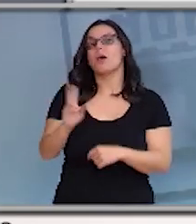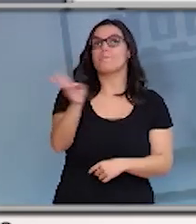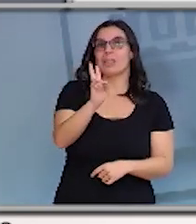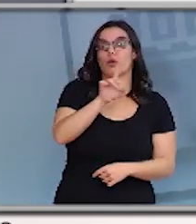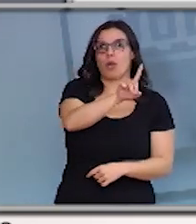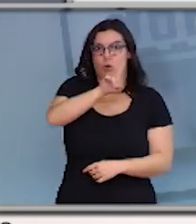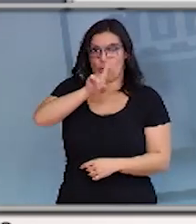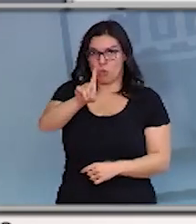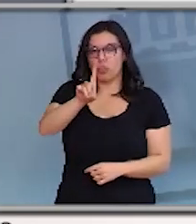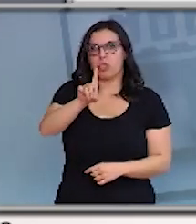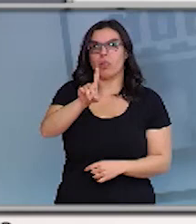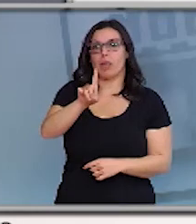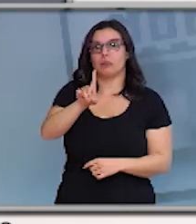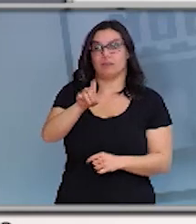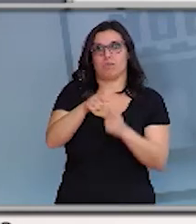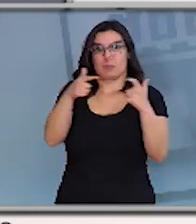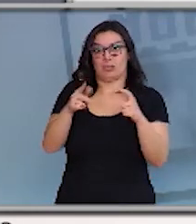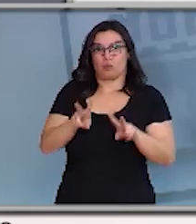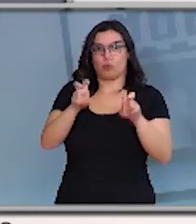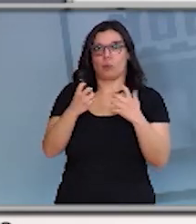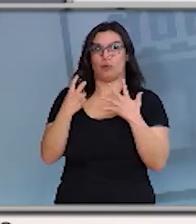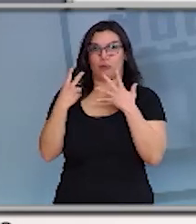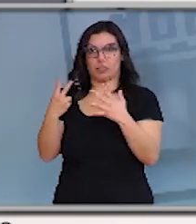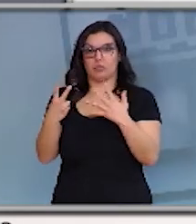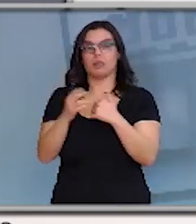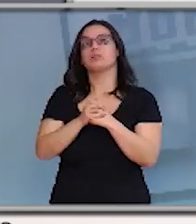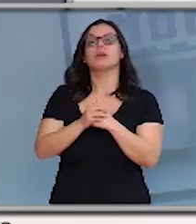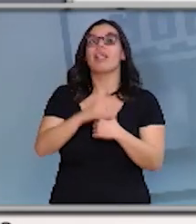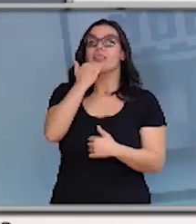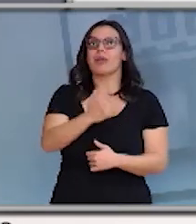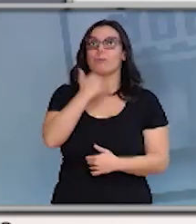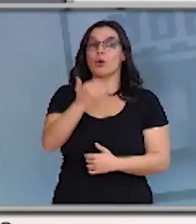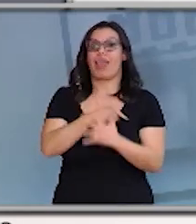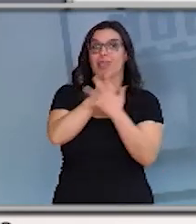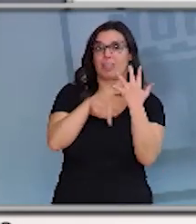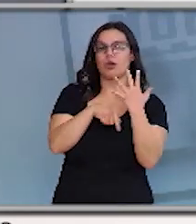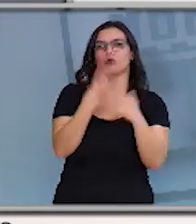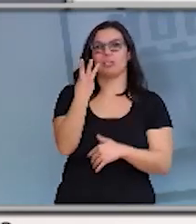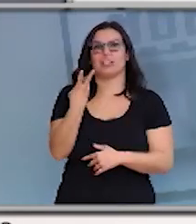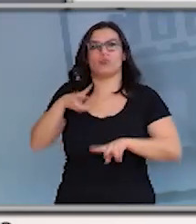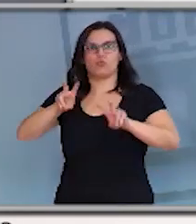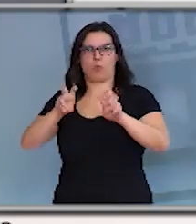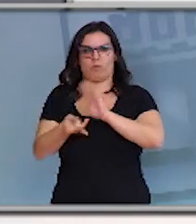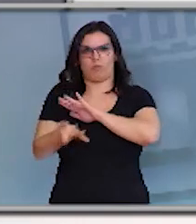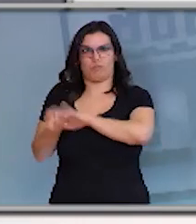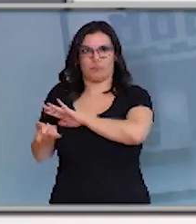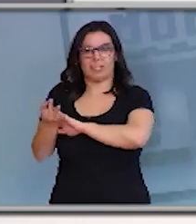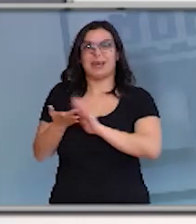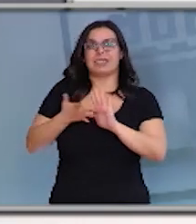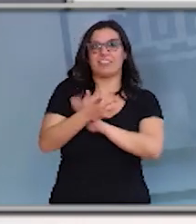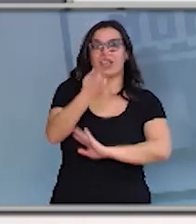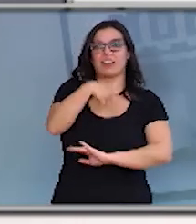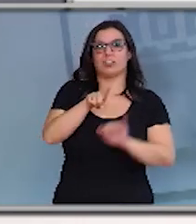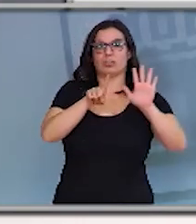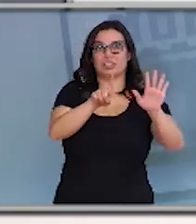11 casos, con sete novos. Zamora ten cinco, con tres novos. Isto quer dizer que tenemos 169